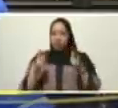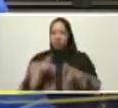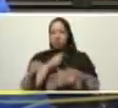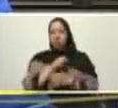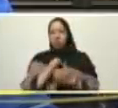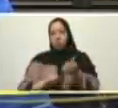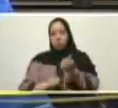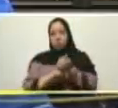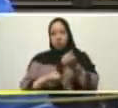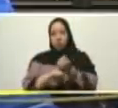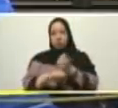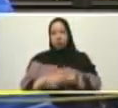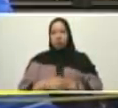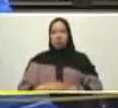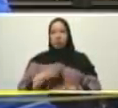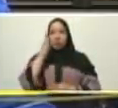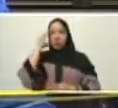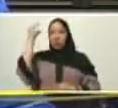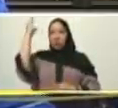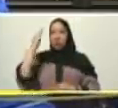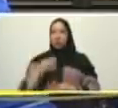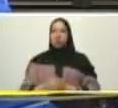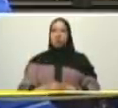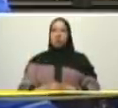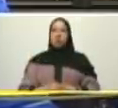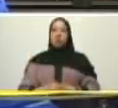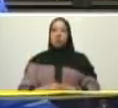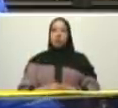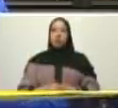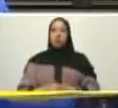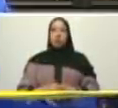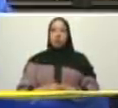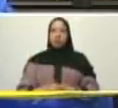el único que es el camino de Bolívar en el siglo XXI